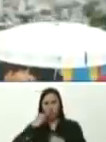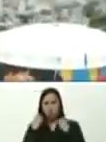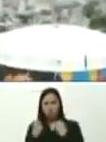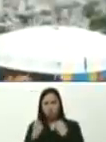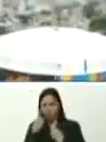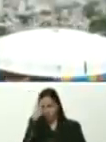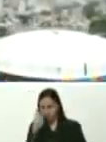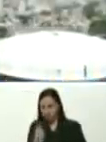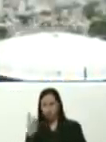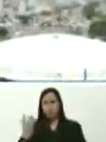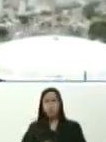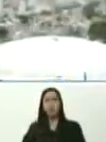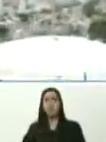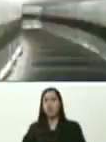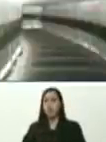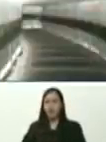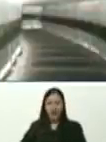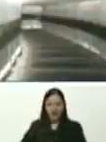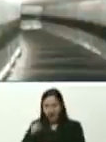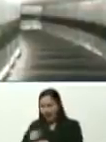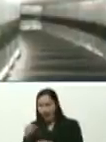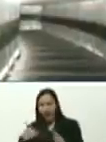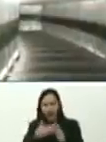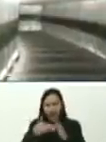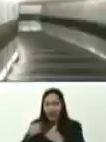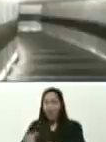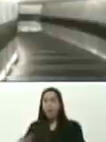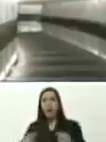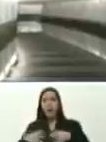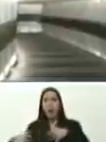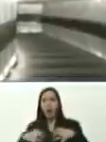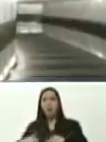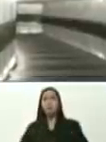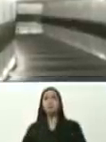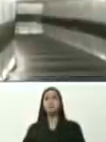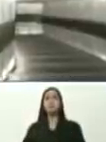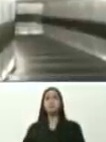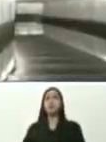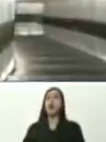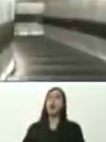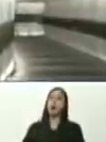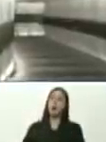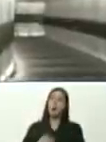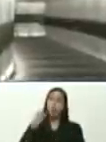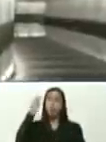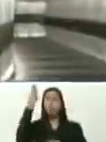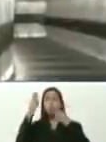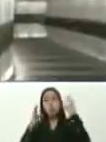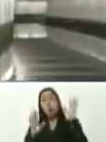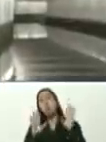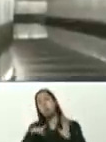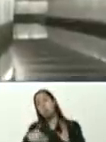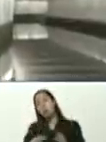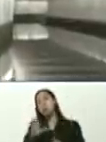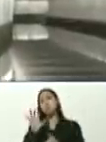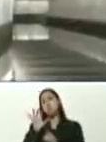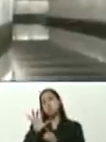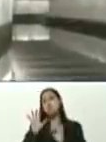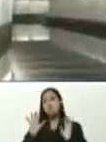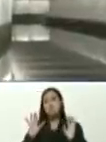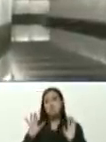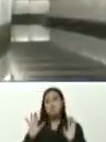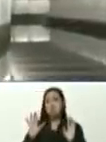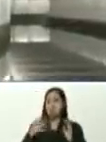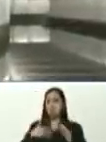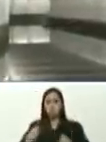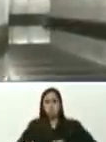cargar y armar un lío a alguien, y en medio de la rabieta, se me ocurre algo humorístico, a veces me tengo